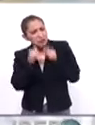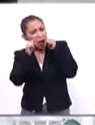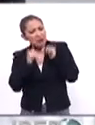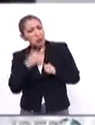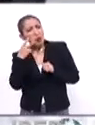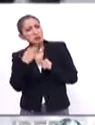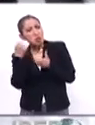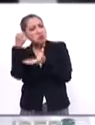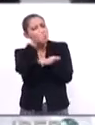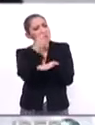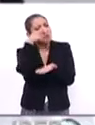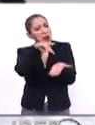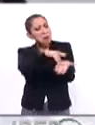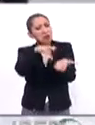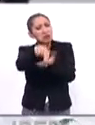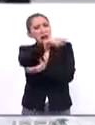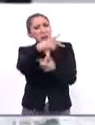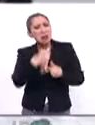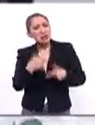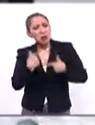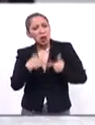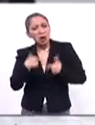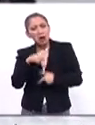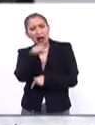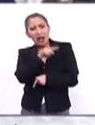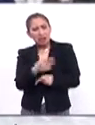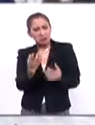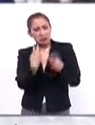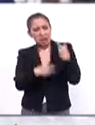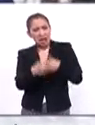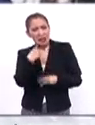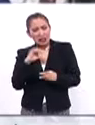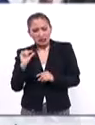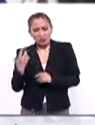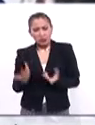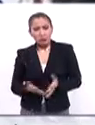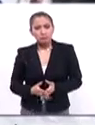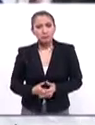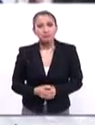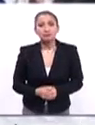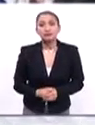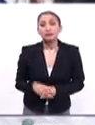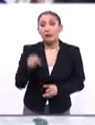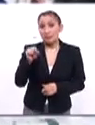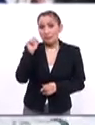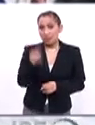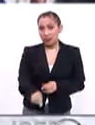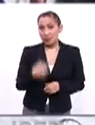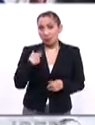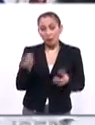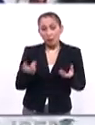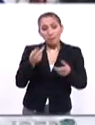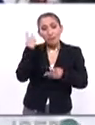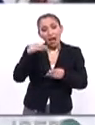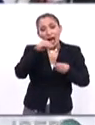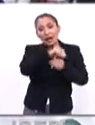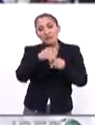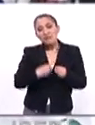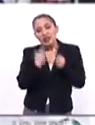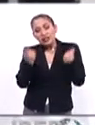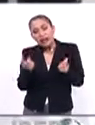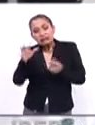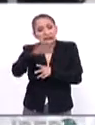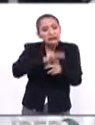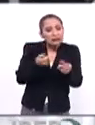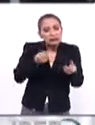por utilizar recursos financieros para atender la problemática de los migrantes recién llegados. A los elementos de tránsito, condiciones de vida